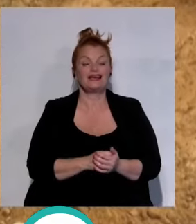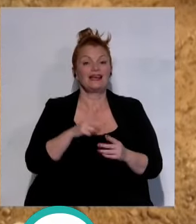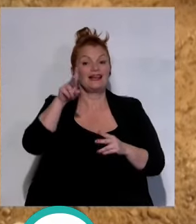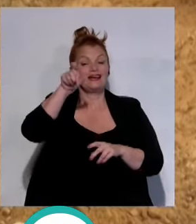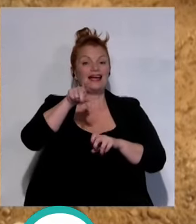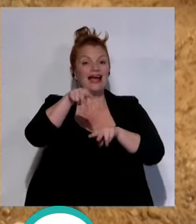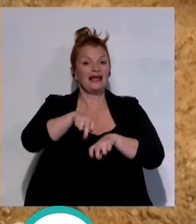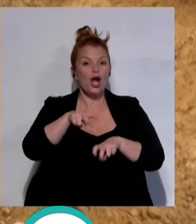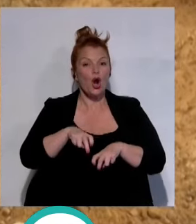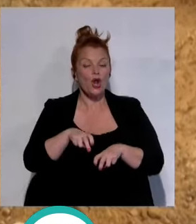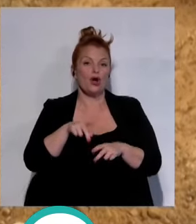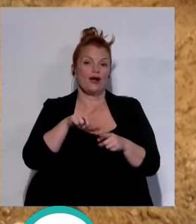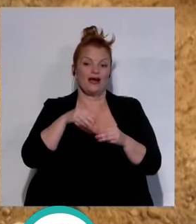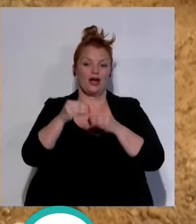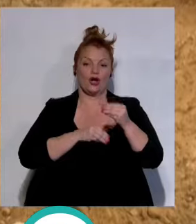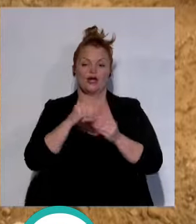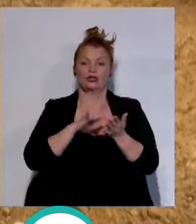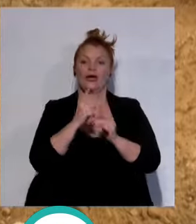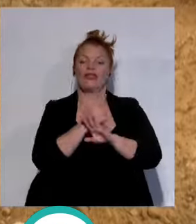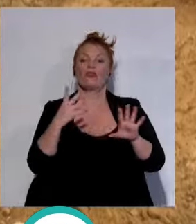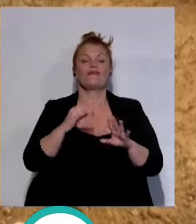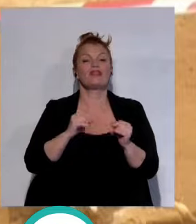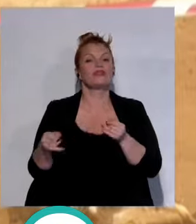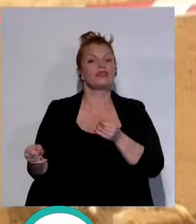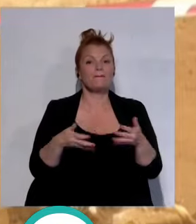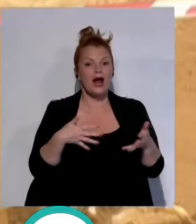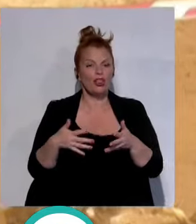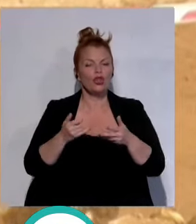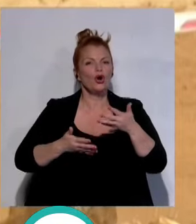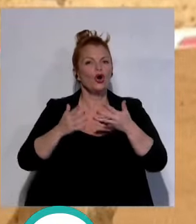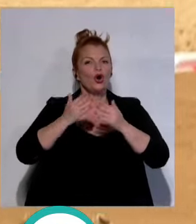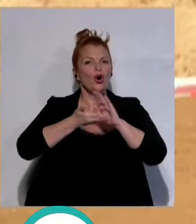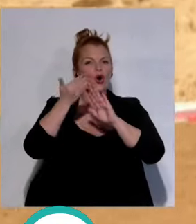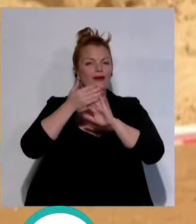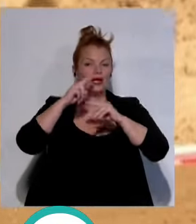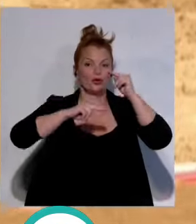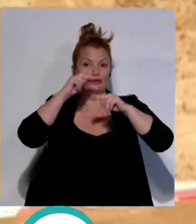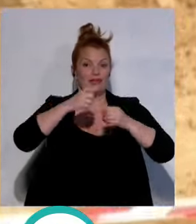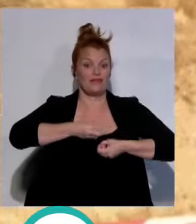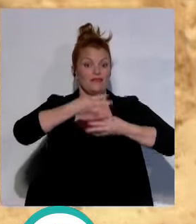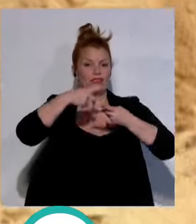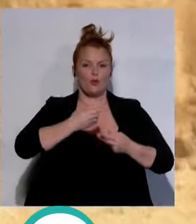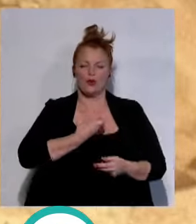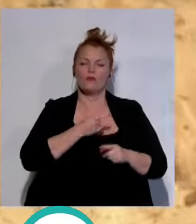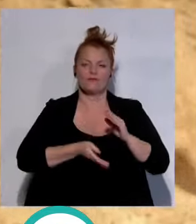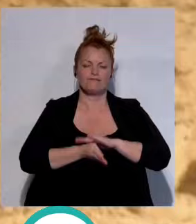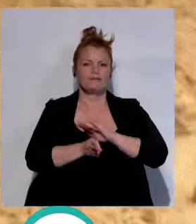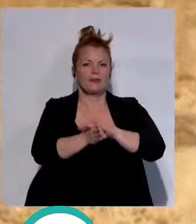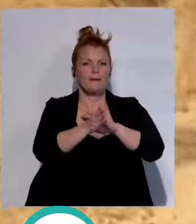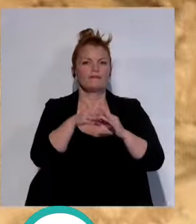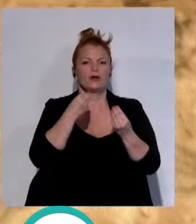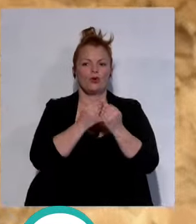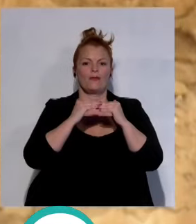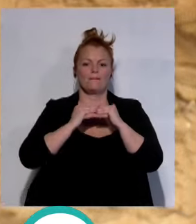los arqueólogos que se inició el pasado 19 de marzo las obras de construcción de este edificio municipal continuarán con la